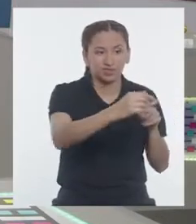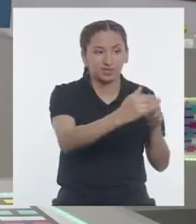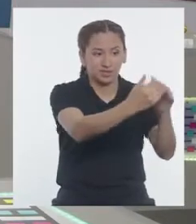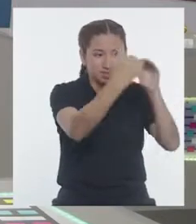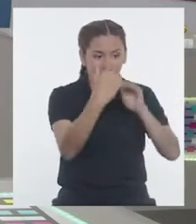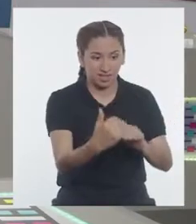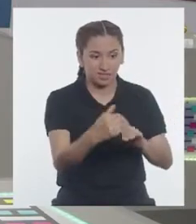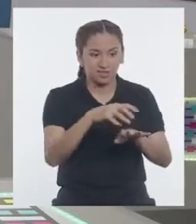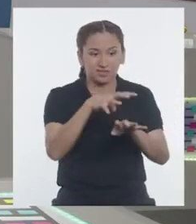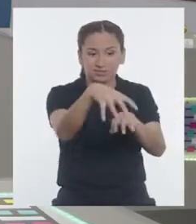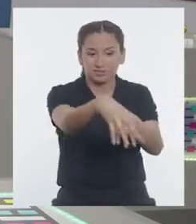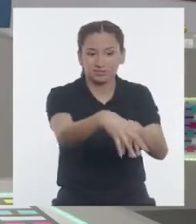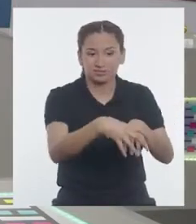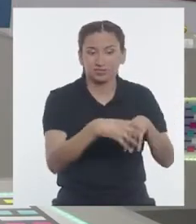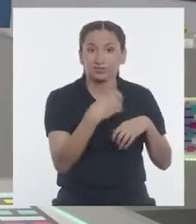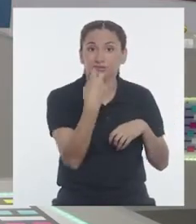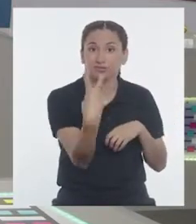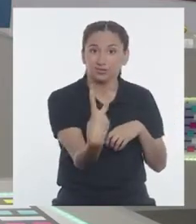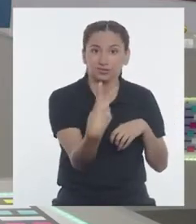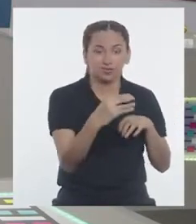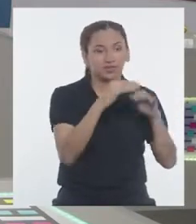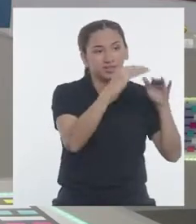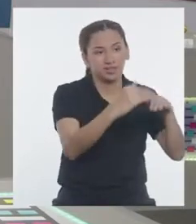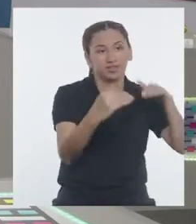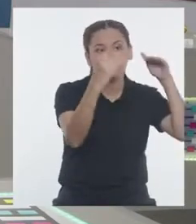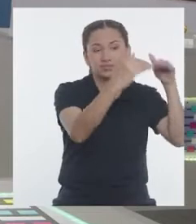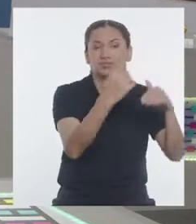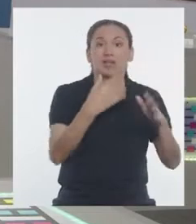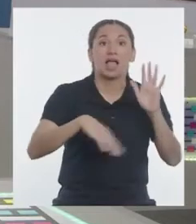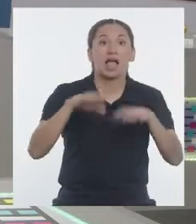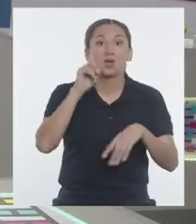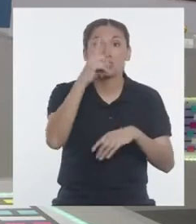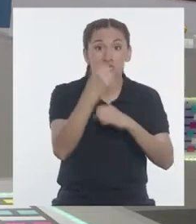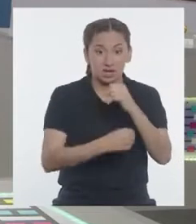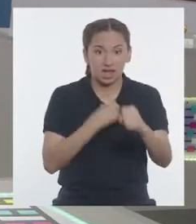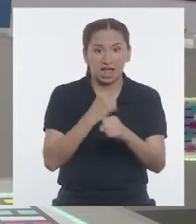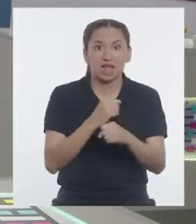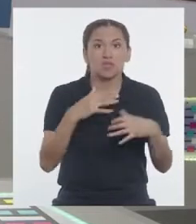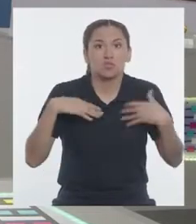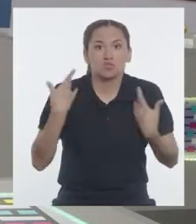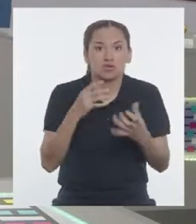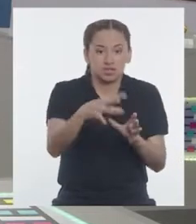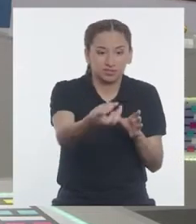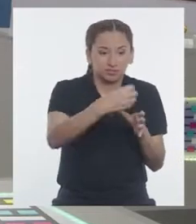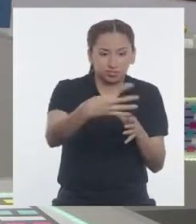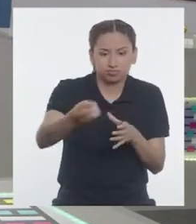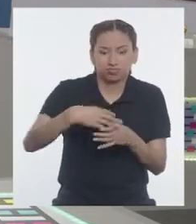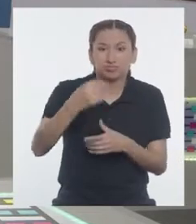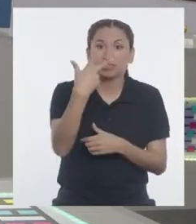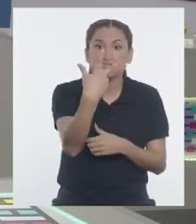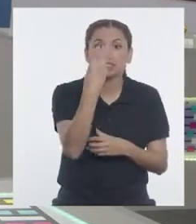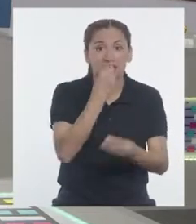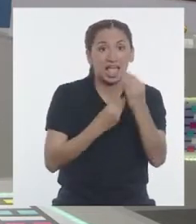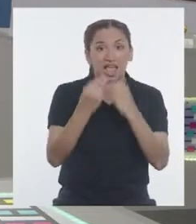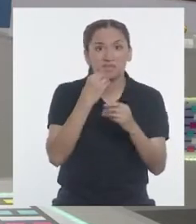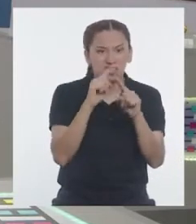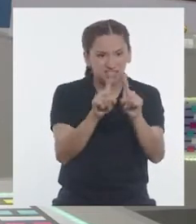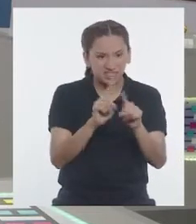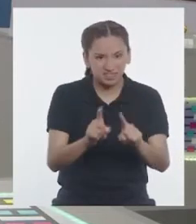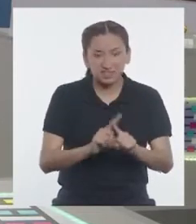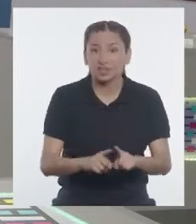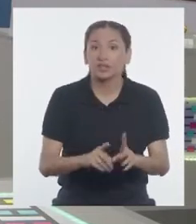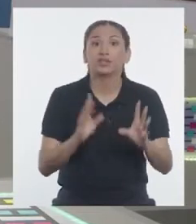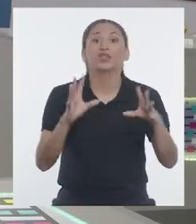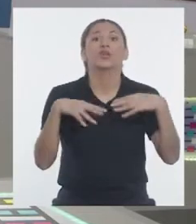pudiendo obtener hasta tres cosechas al año de diferentes cultivos, porque permite